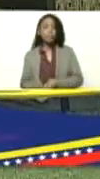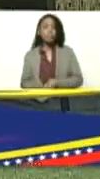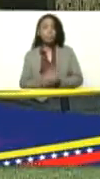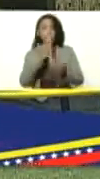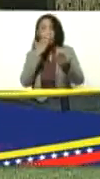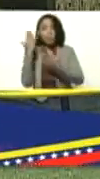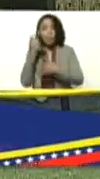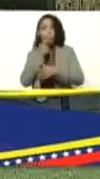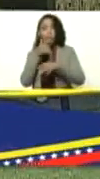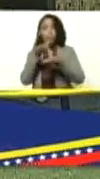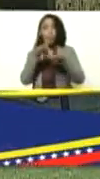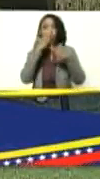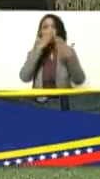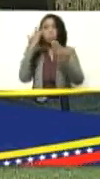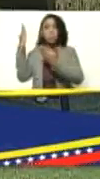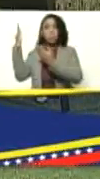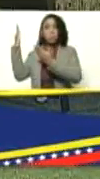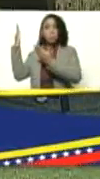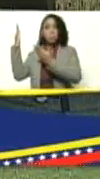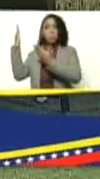bonita esa imagen no la había visto